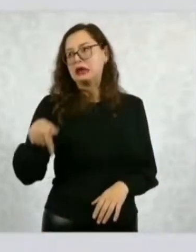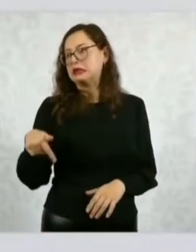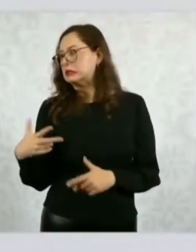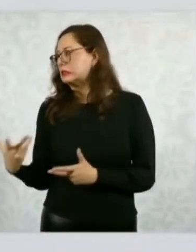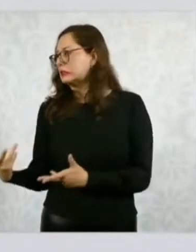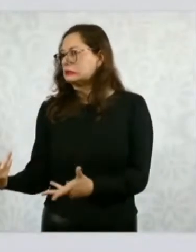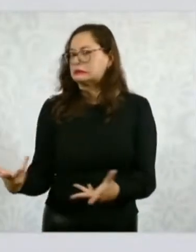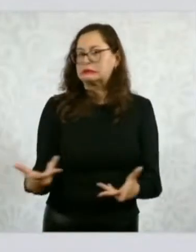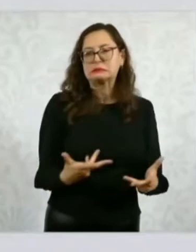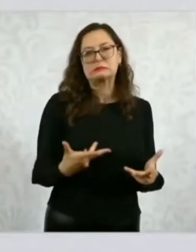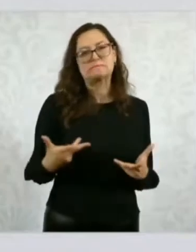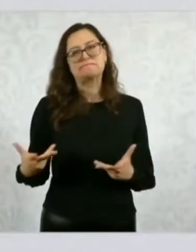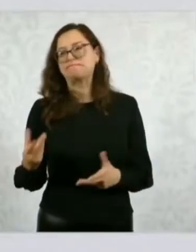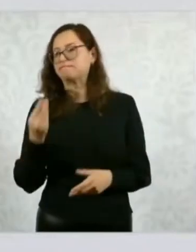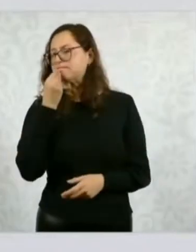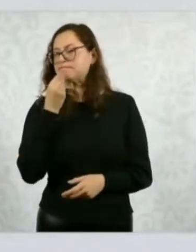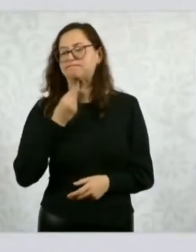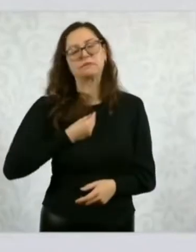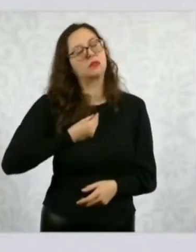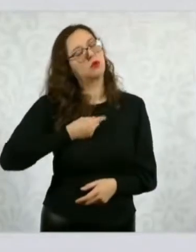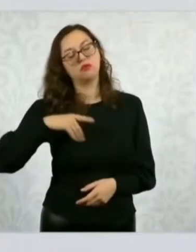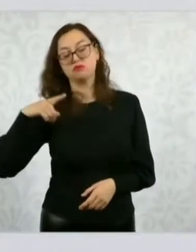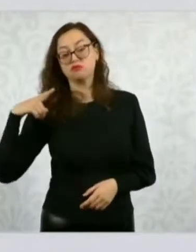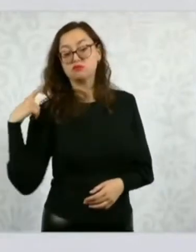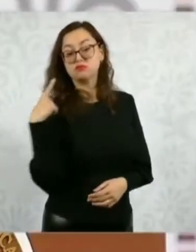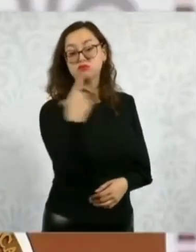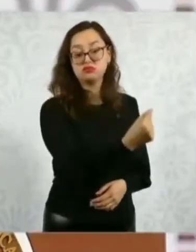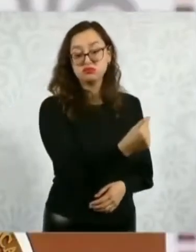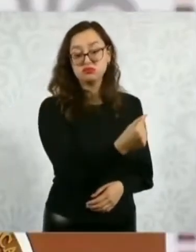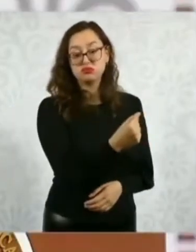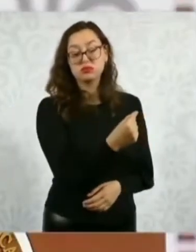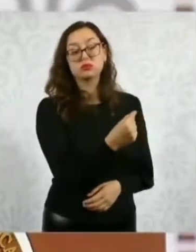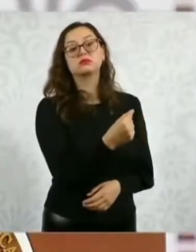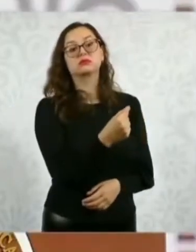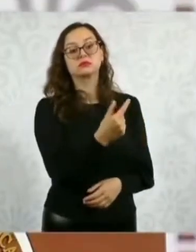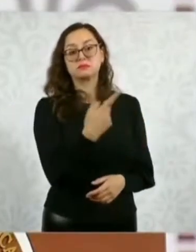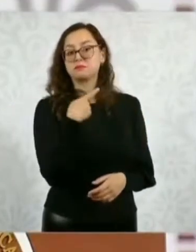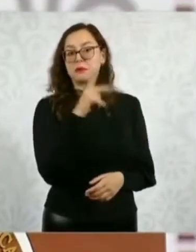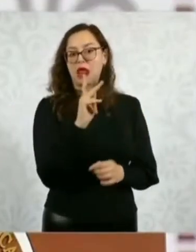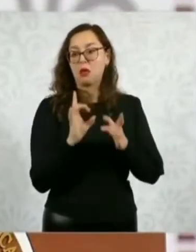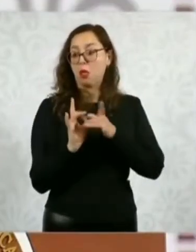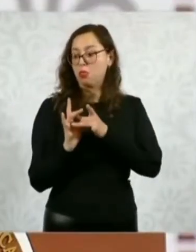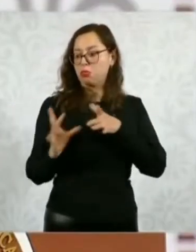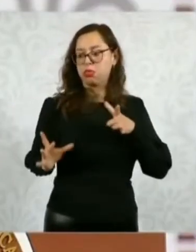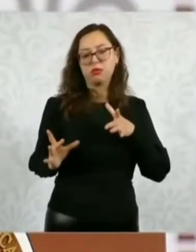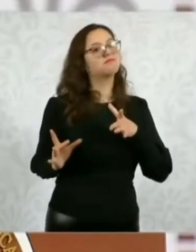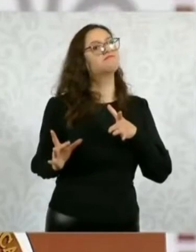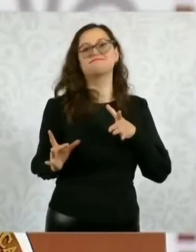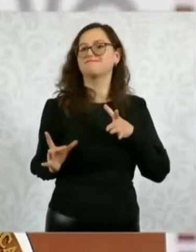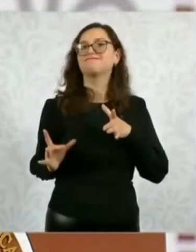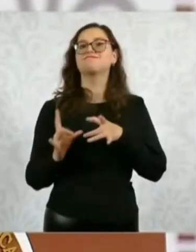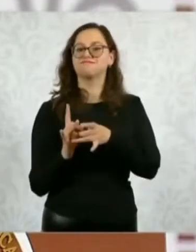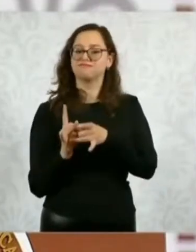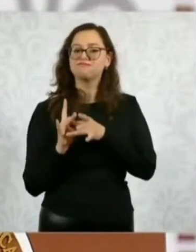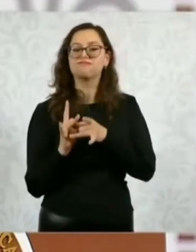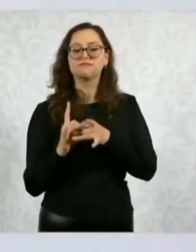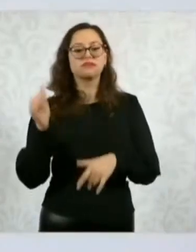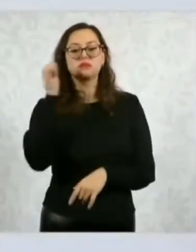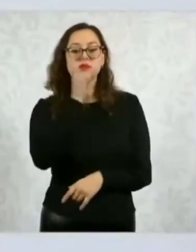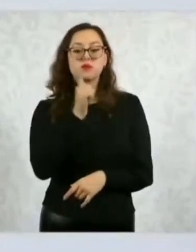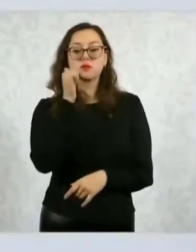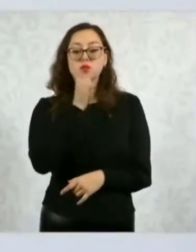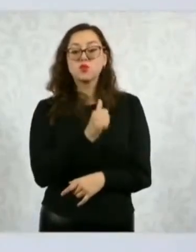en México y que siguen cercanos a México siempre. Entonces, nuestro